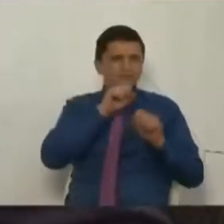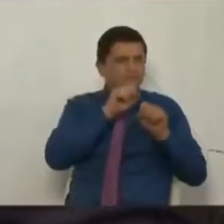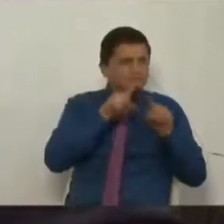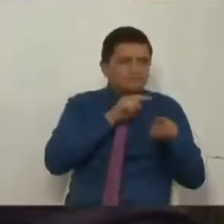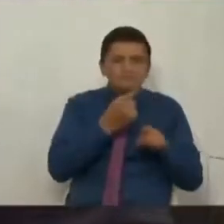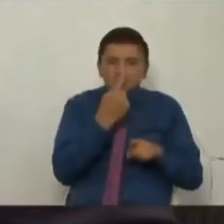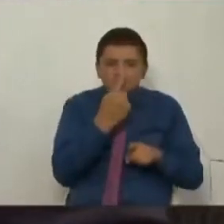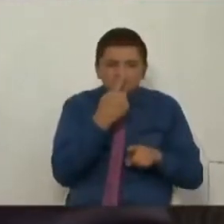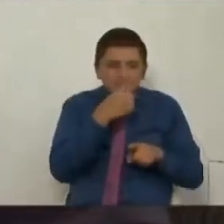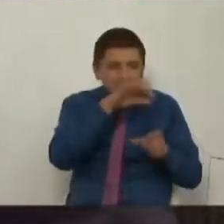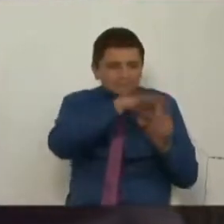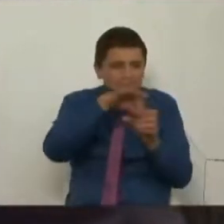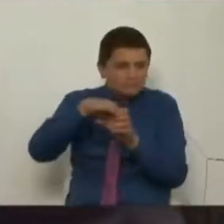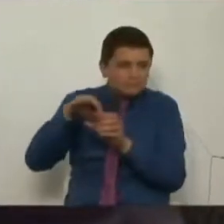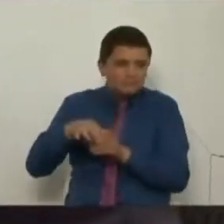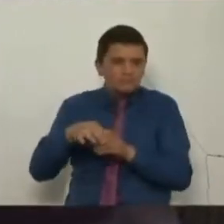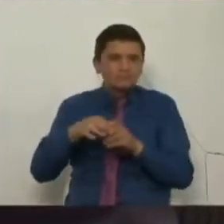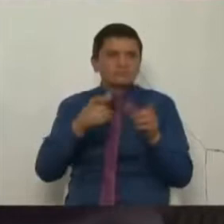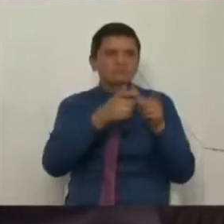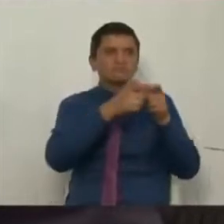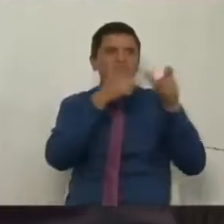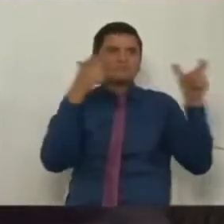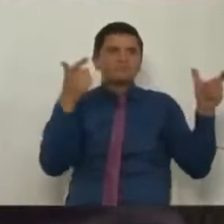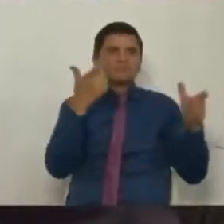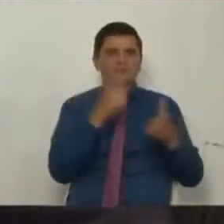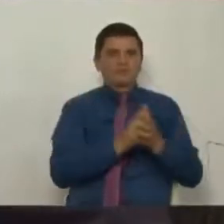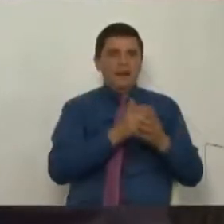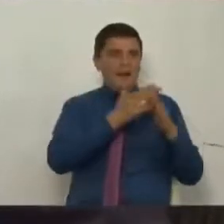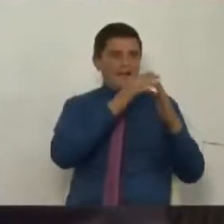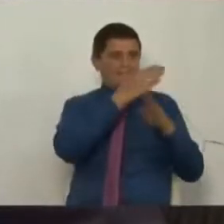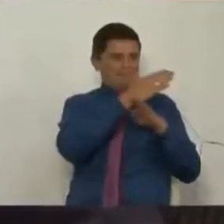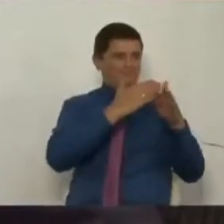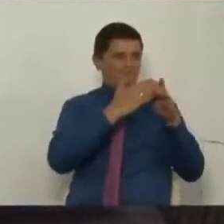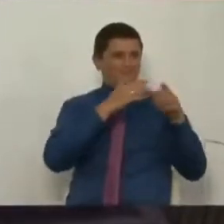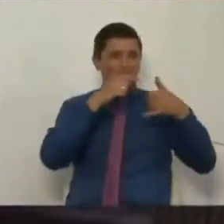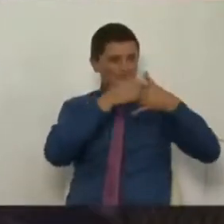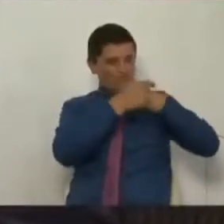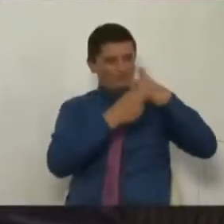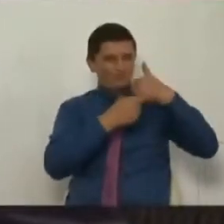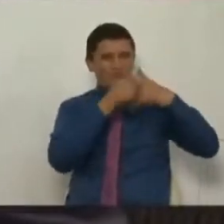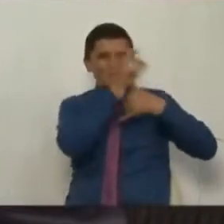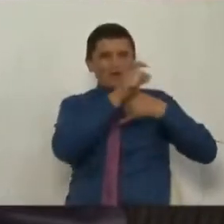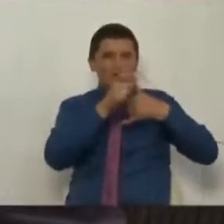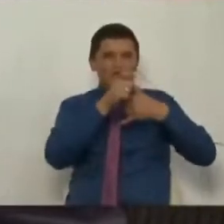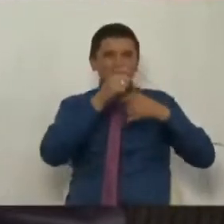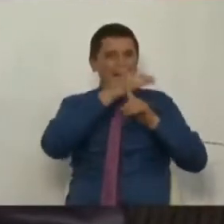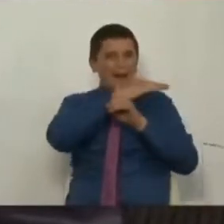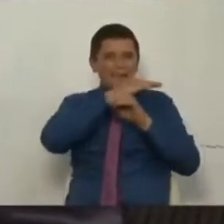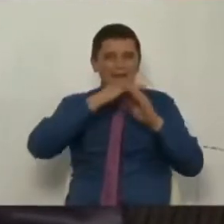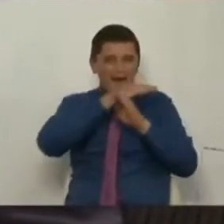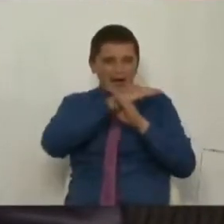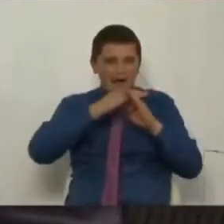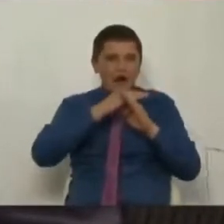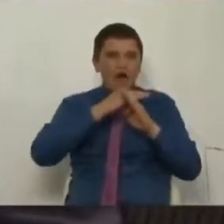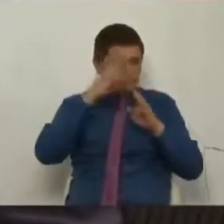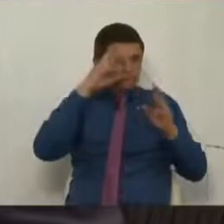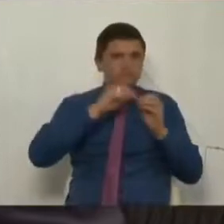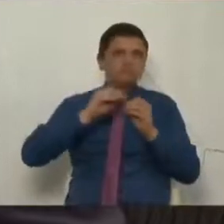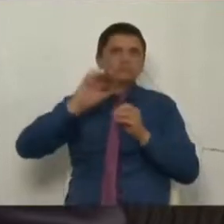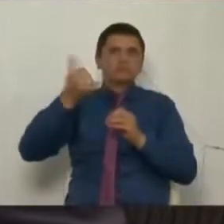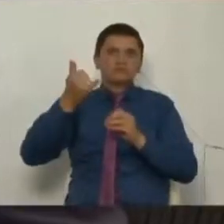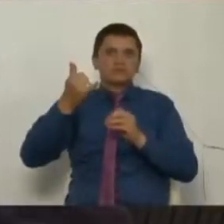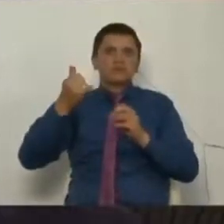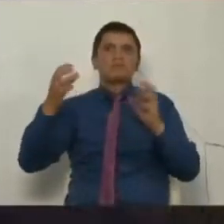convencieron a la Mitama, 50 mil colombianos, que había que decirle no a los acuerdos de La Habana.